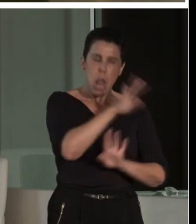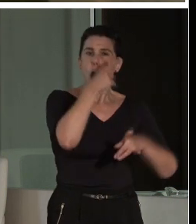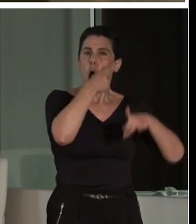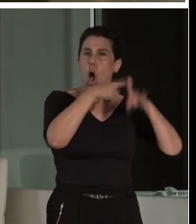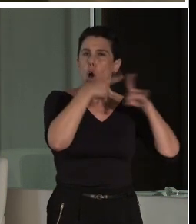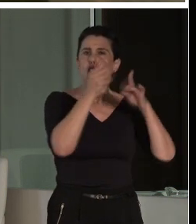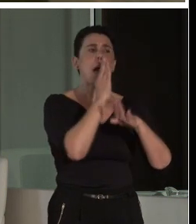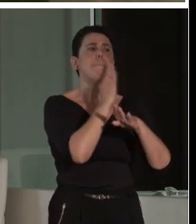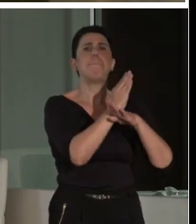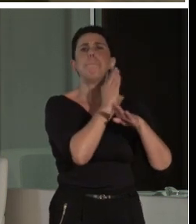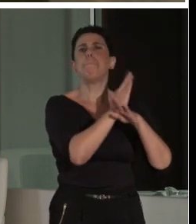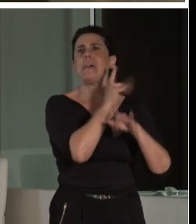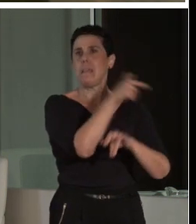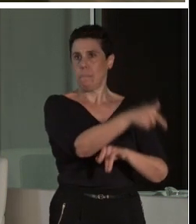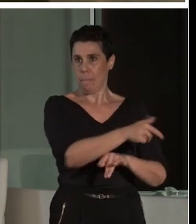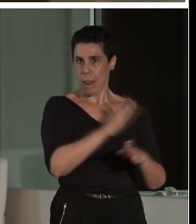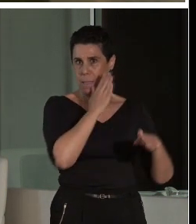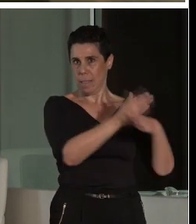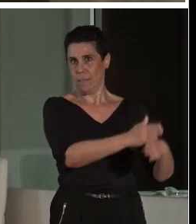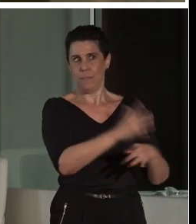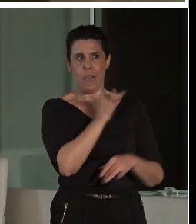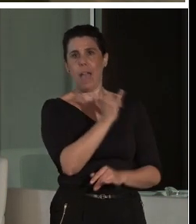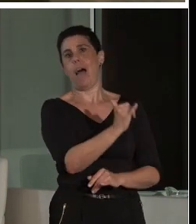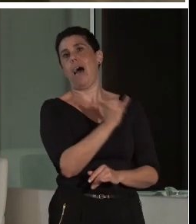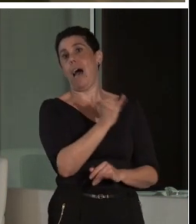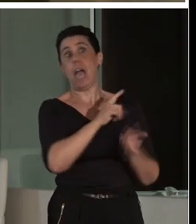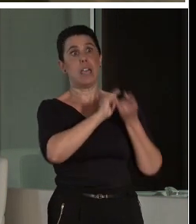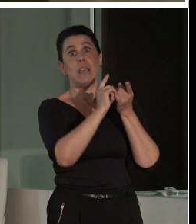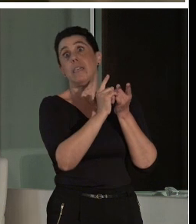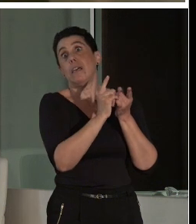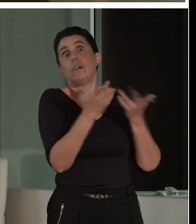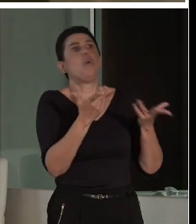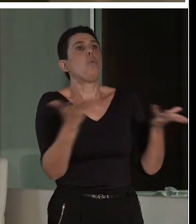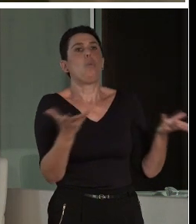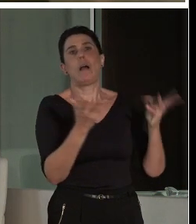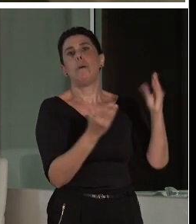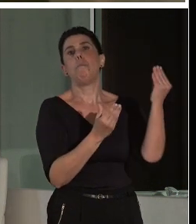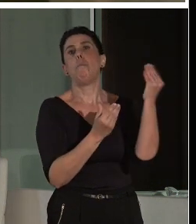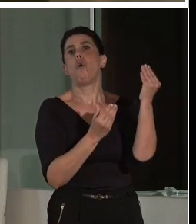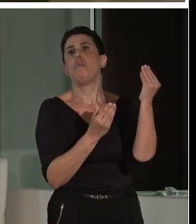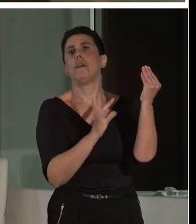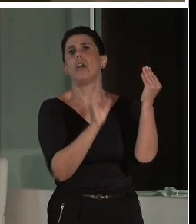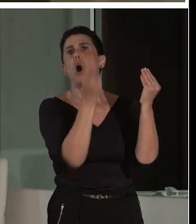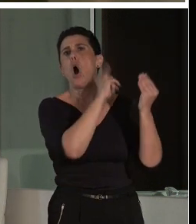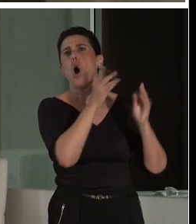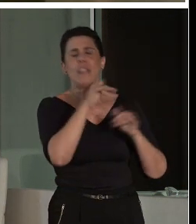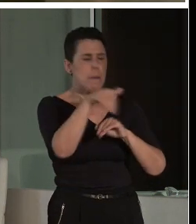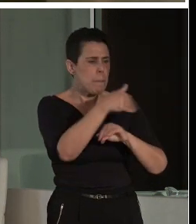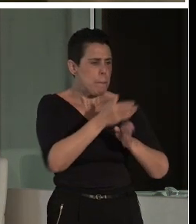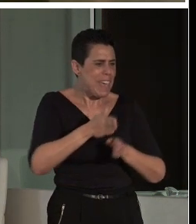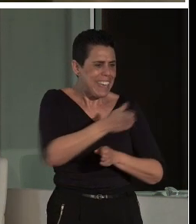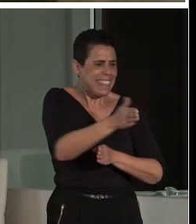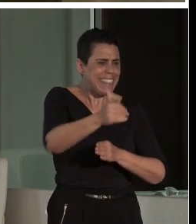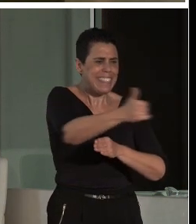Rossi. Esas permanencias son los monumentos, muchas veces el trazado urbano también que se fosiliza,